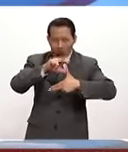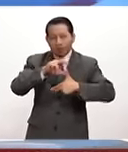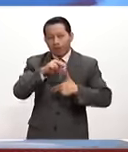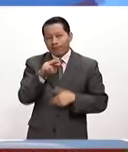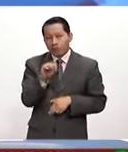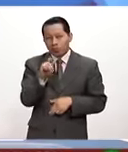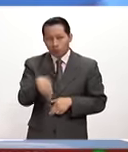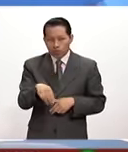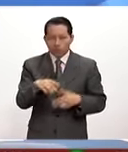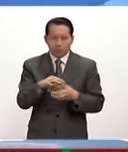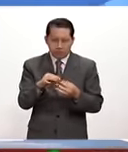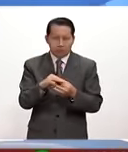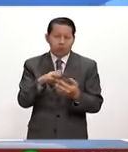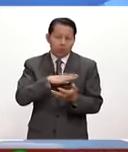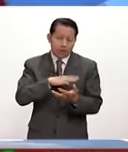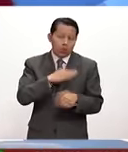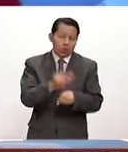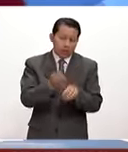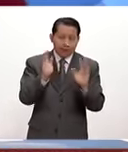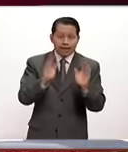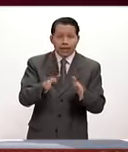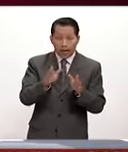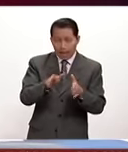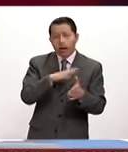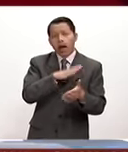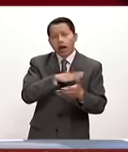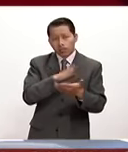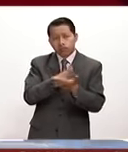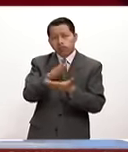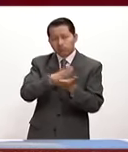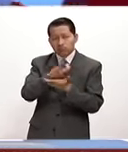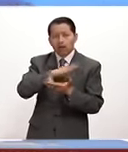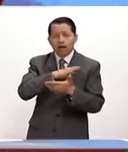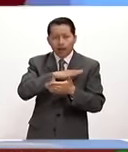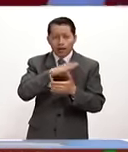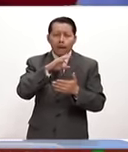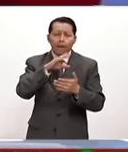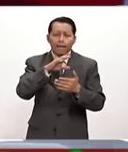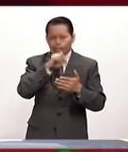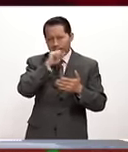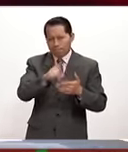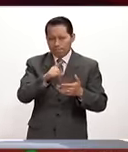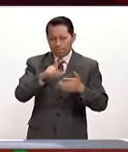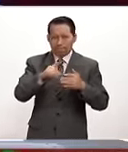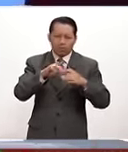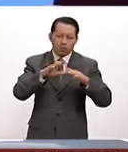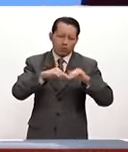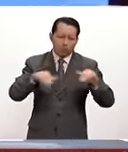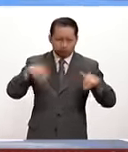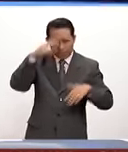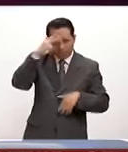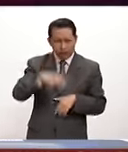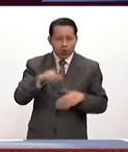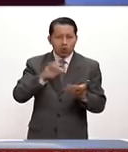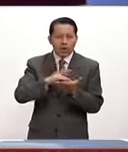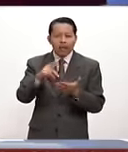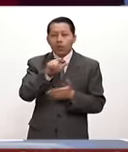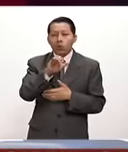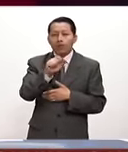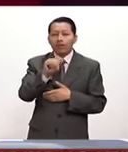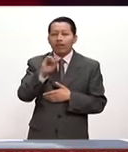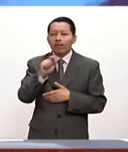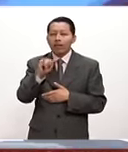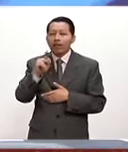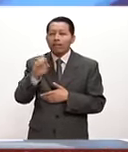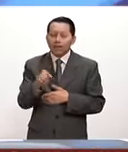llamado Newton, este huracán que ya se encuentra prácticamente instalado en las costas mexicanas. Gracias por estar con nosotros Luis Felipe Puente.